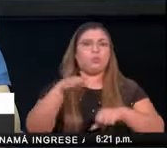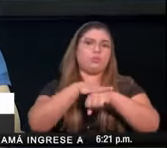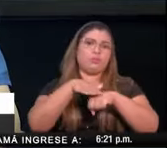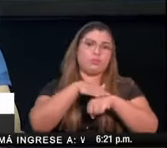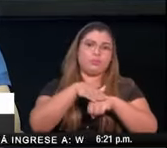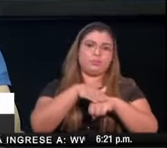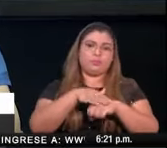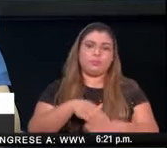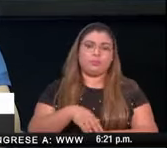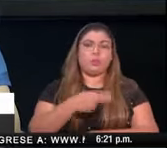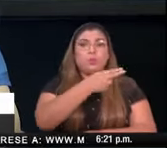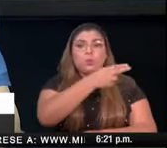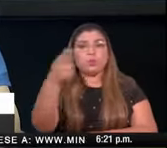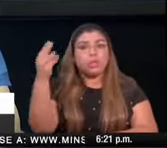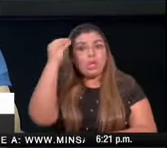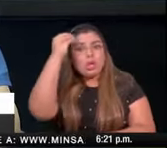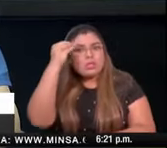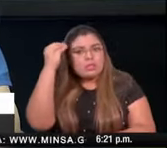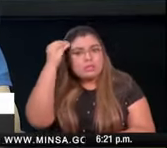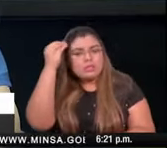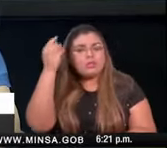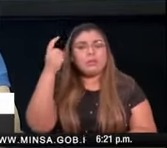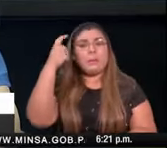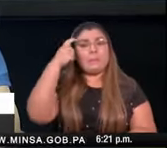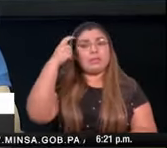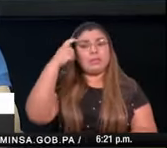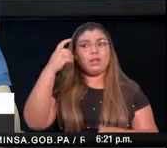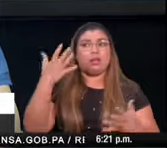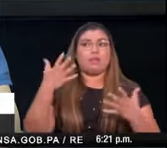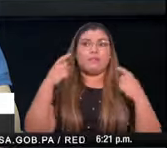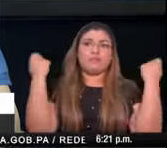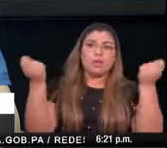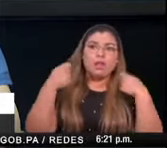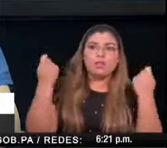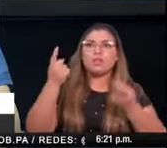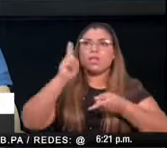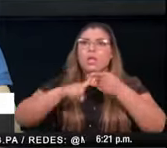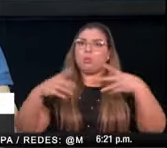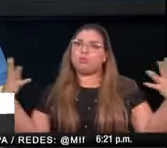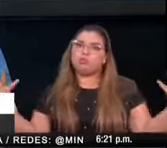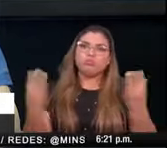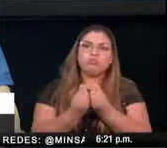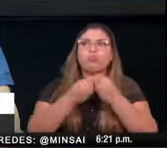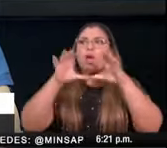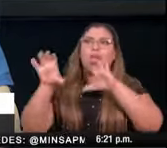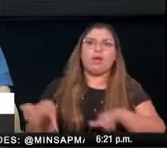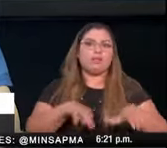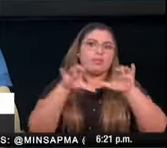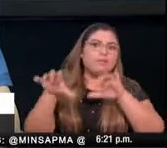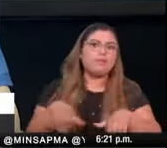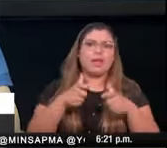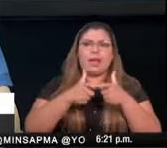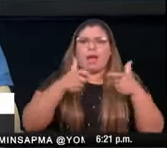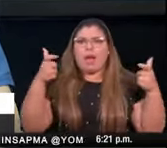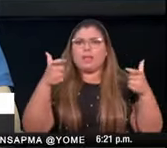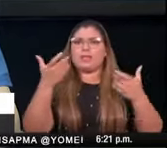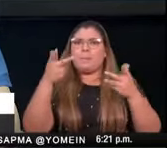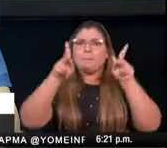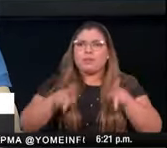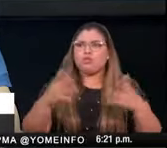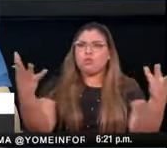a la conciencia para que suspendamos todo tipo de actividades que